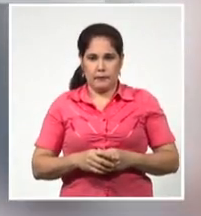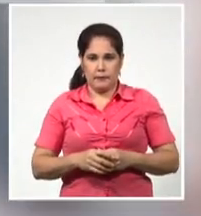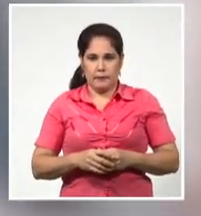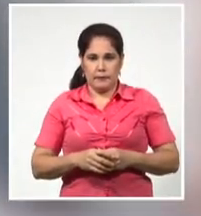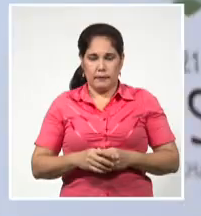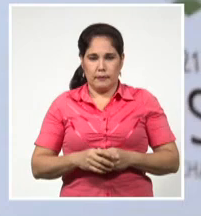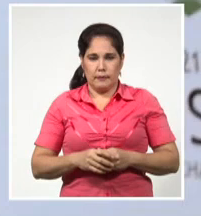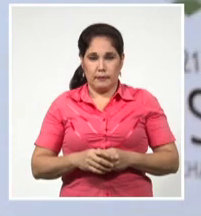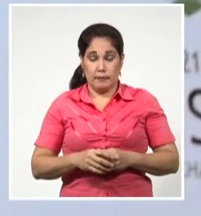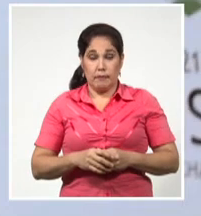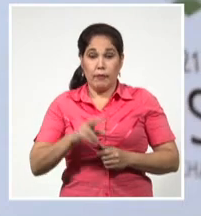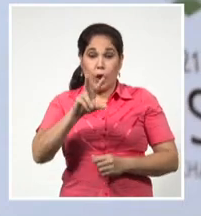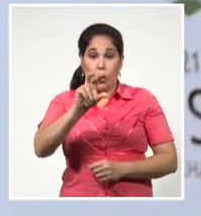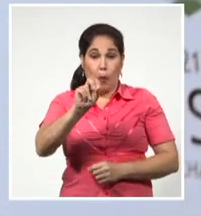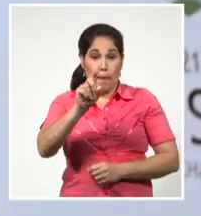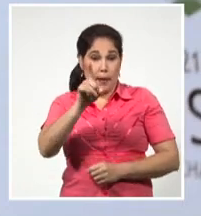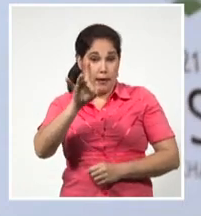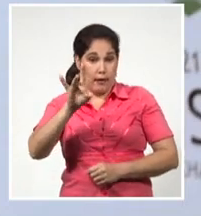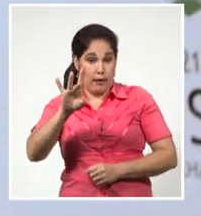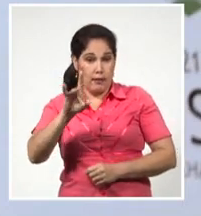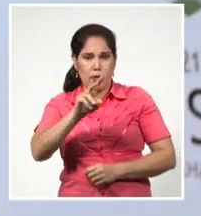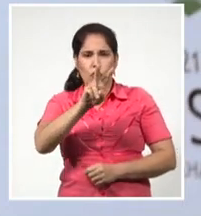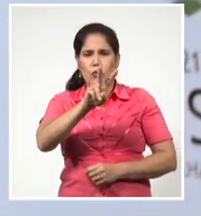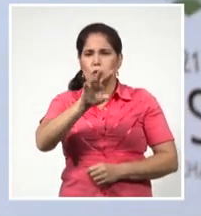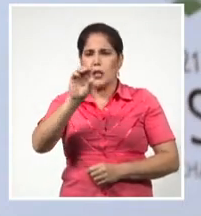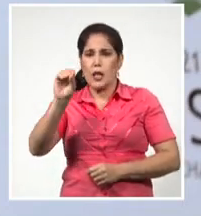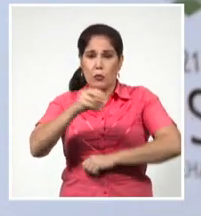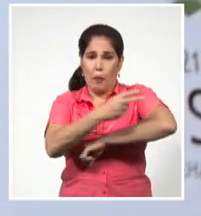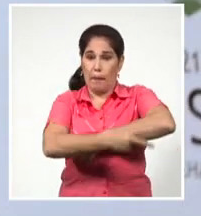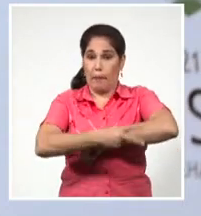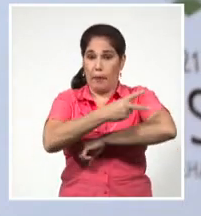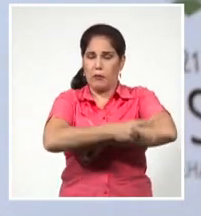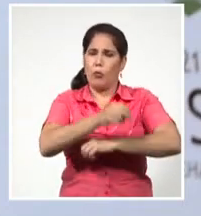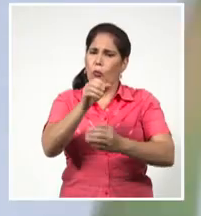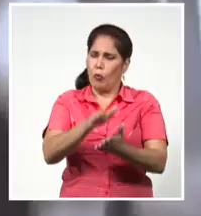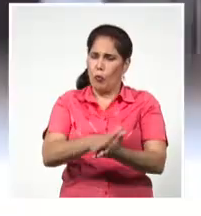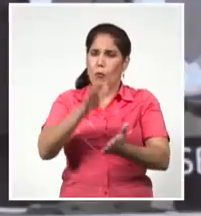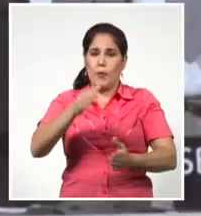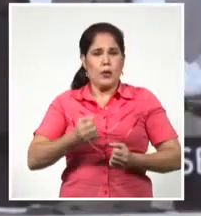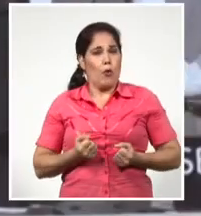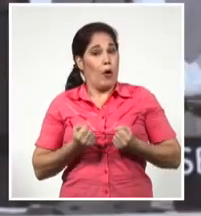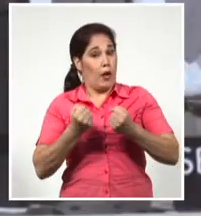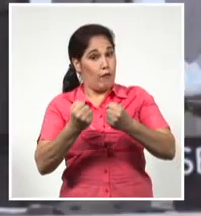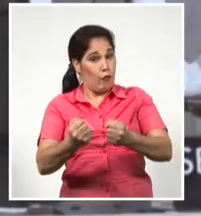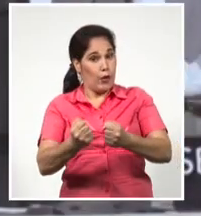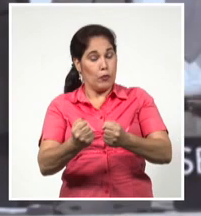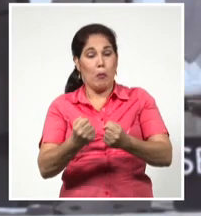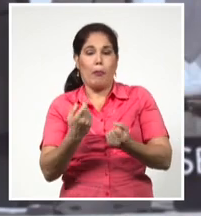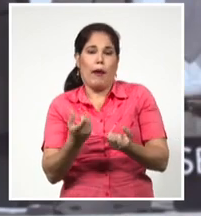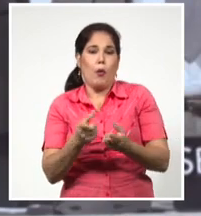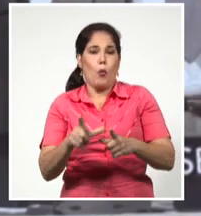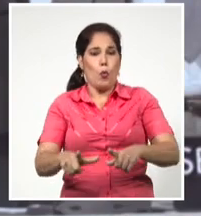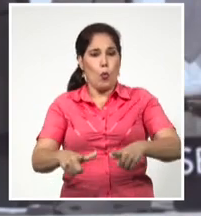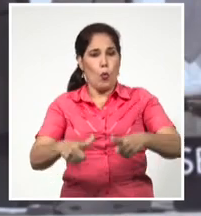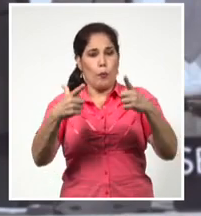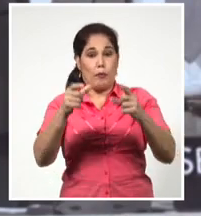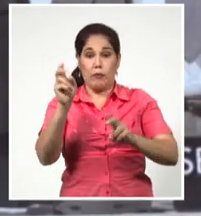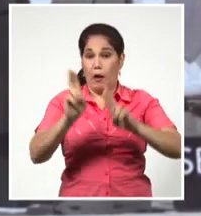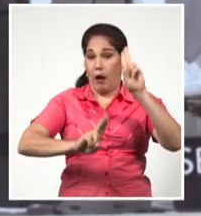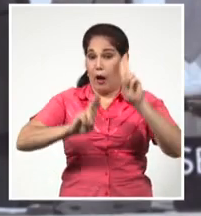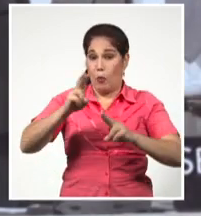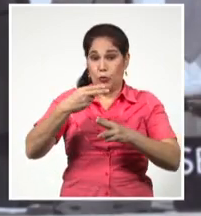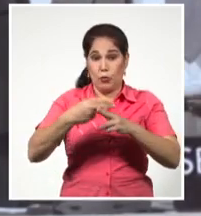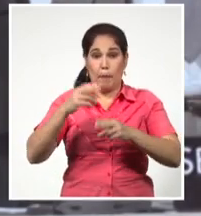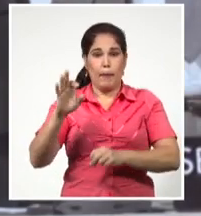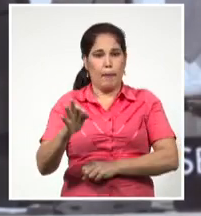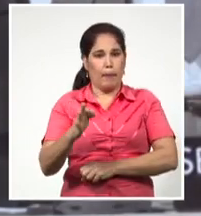En 2015, cerca de 200 países se comprometieron a esforzarse al máximo por cumplir el Acuerdo de París